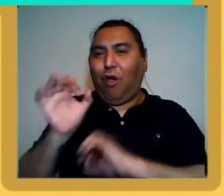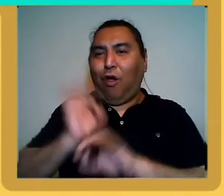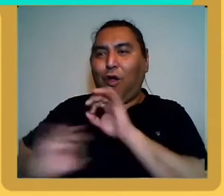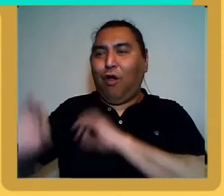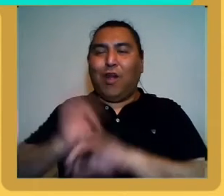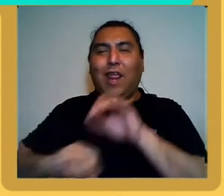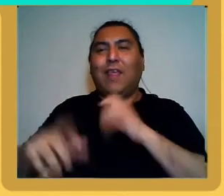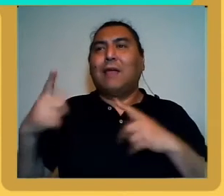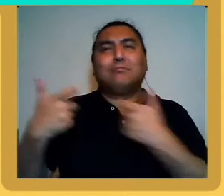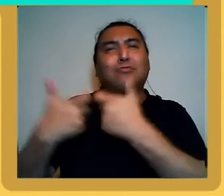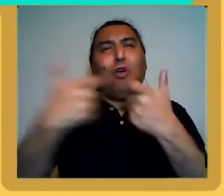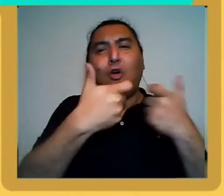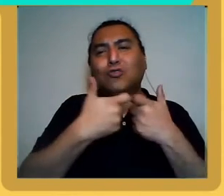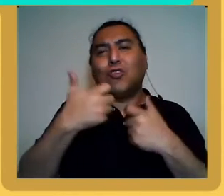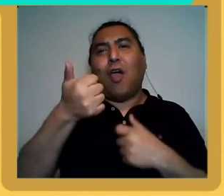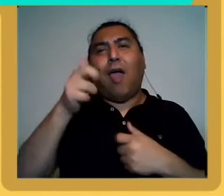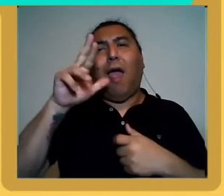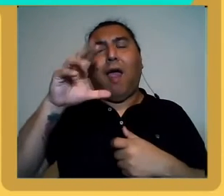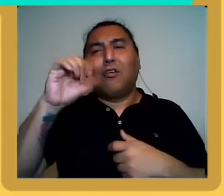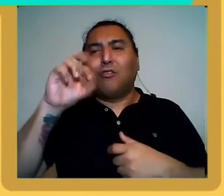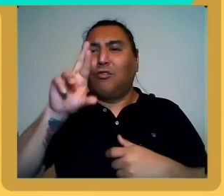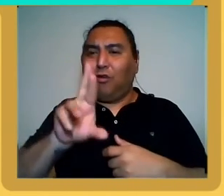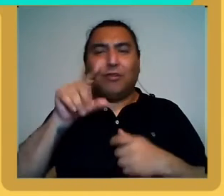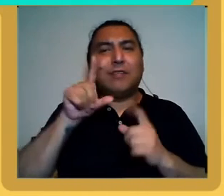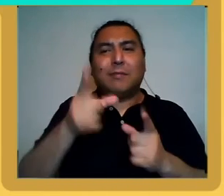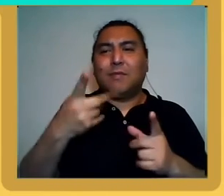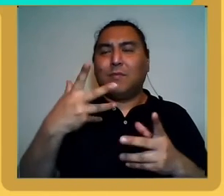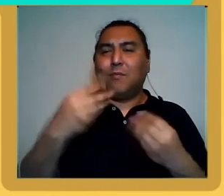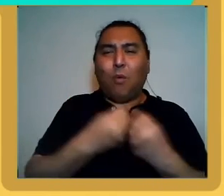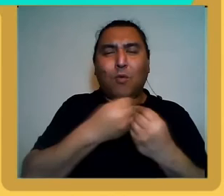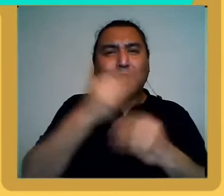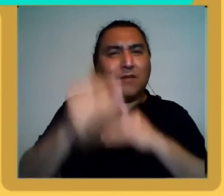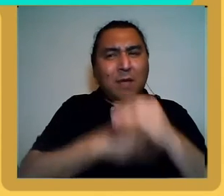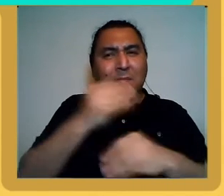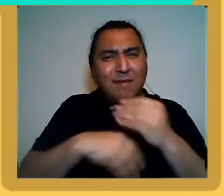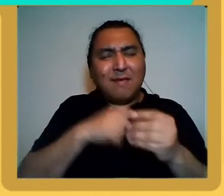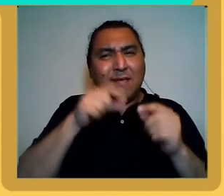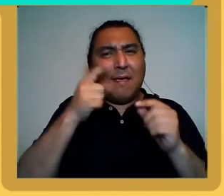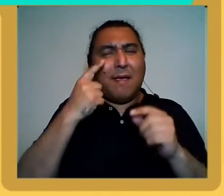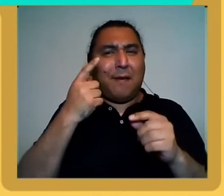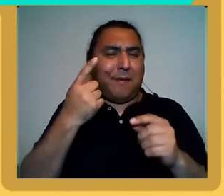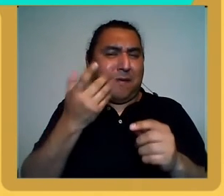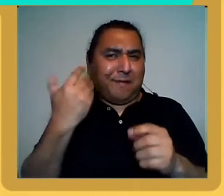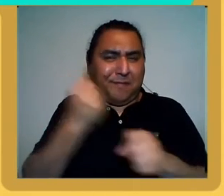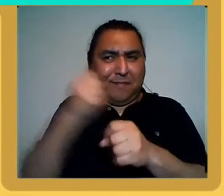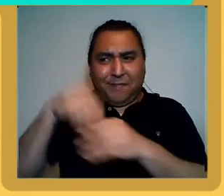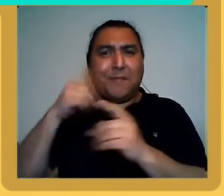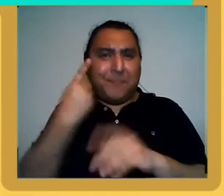familias fundadoras de la empresa también viven en esa provincia. Así que Tucumán y Córdoba